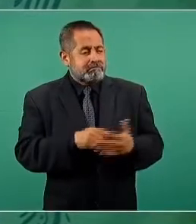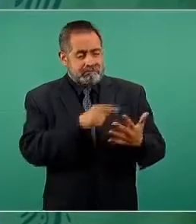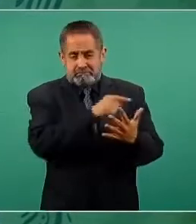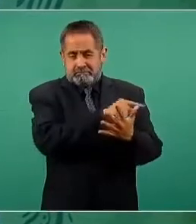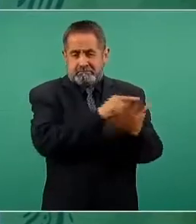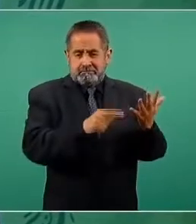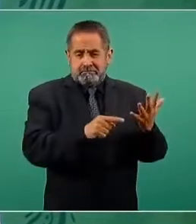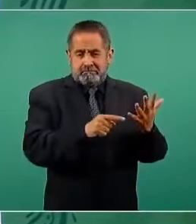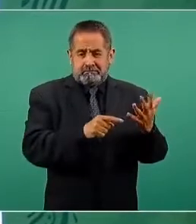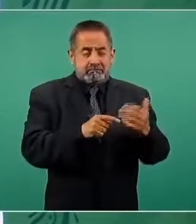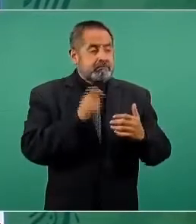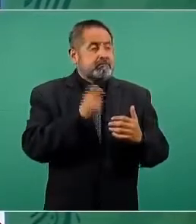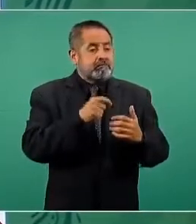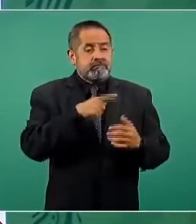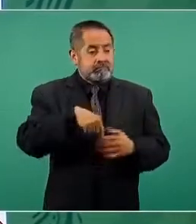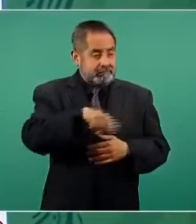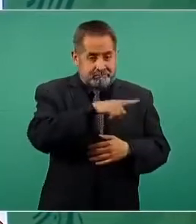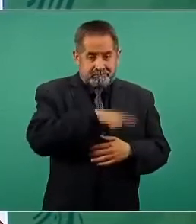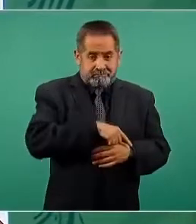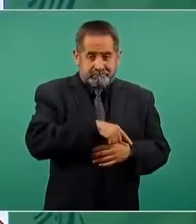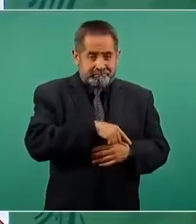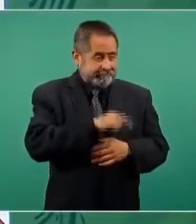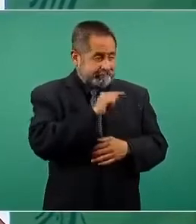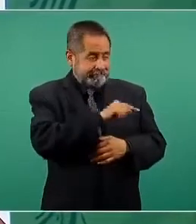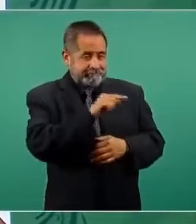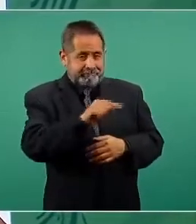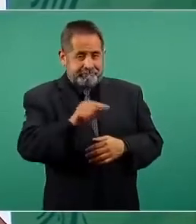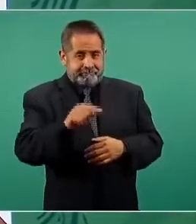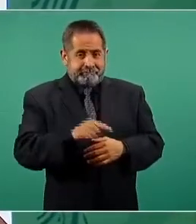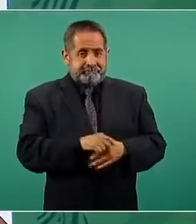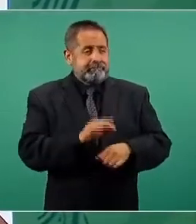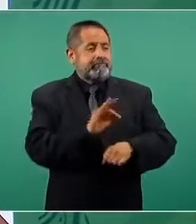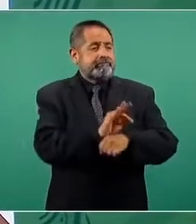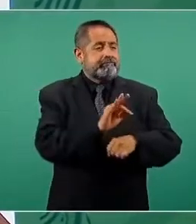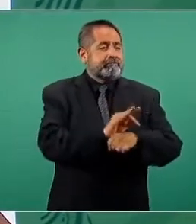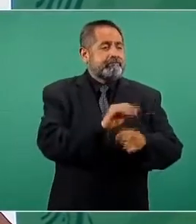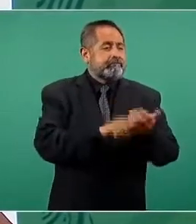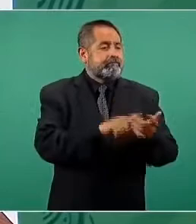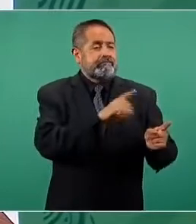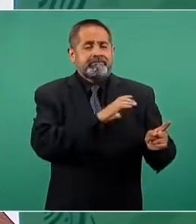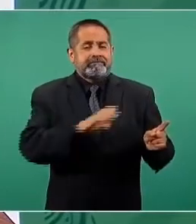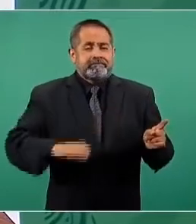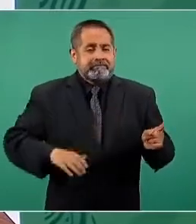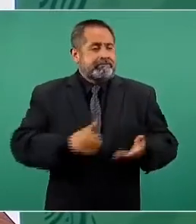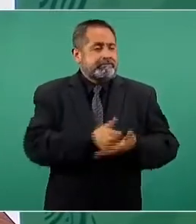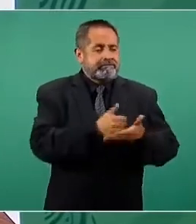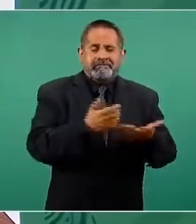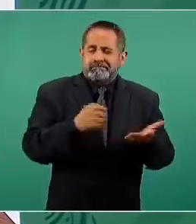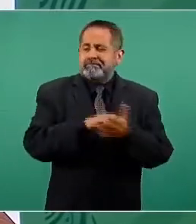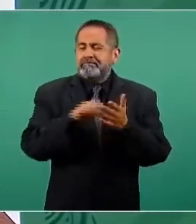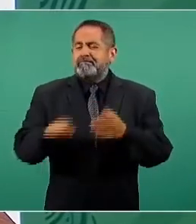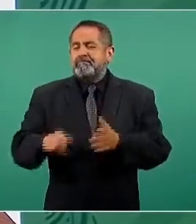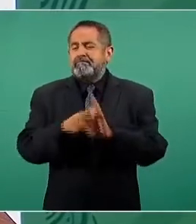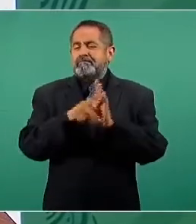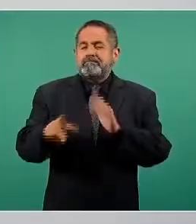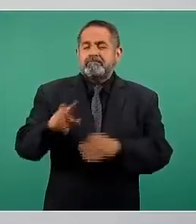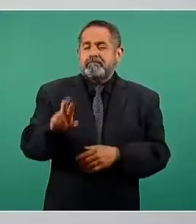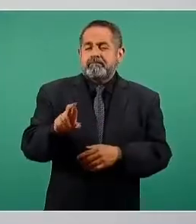hacer campaña a favor de los candidatos. Entonces, en el caso de la reforma,